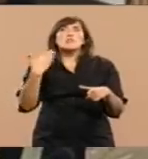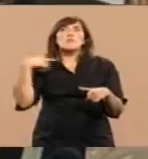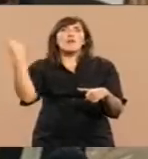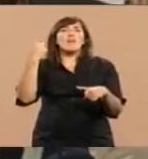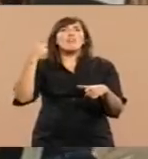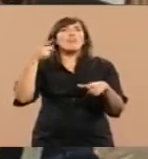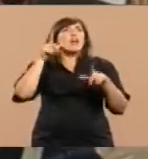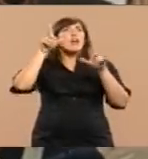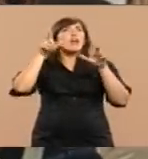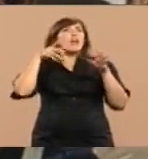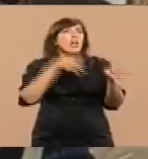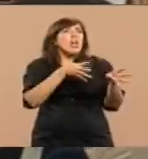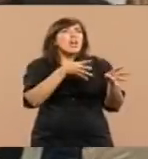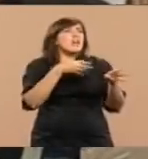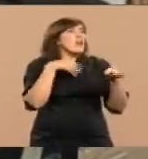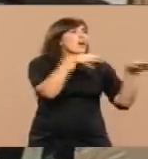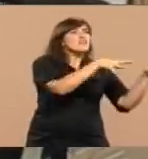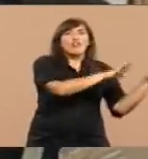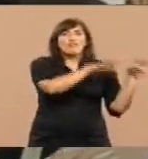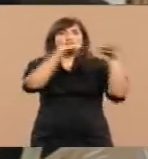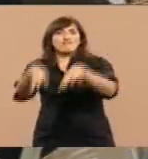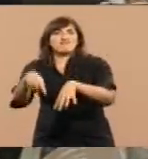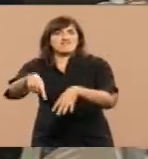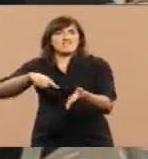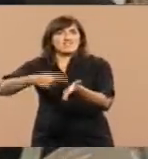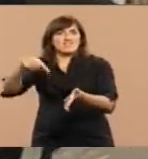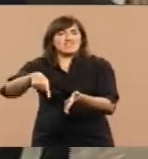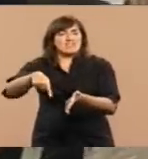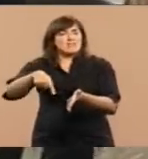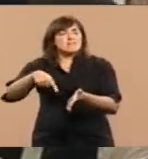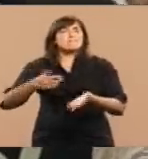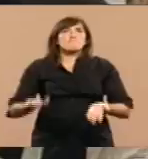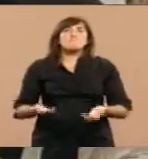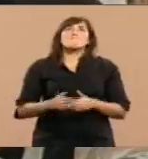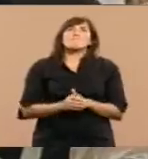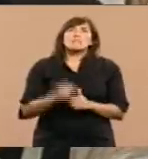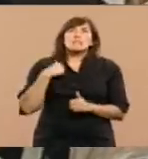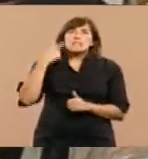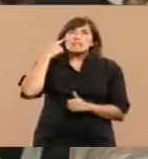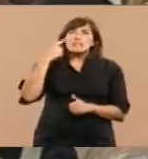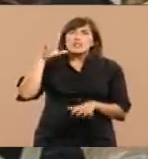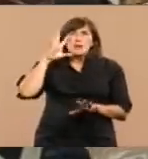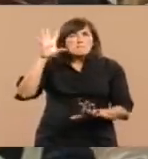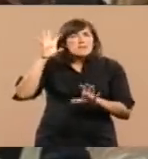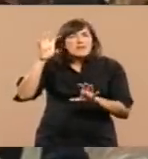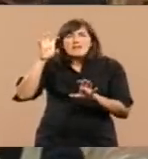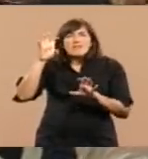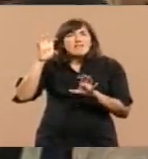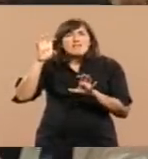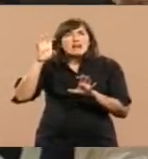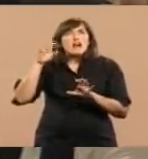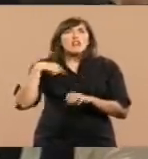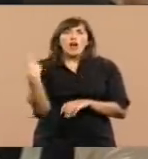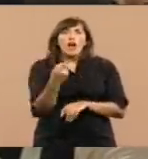de esa manera finalizar la tierra, la guerra. Creo que hubo en algún momento, hasta lo recuerdo, algún